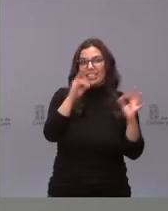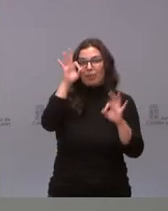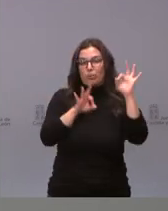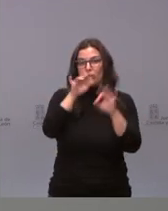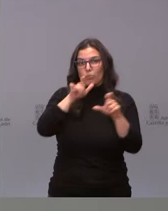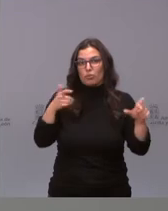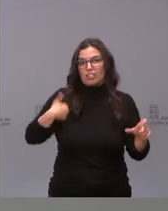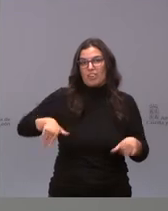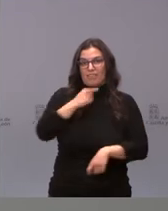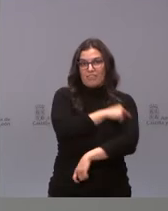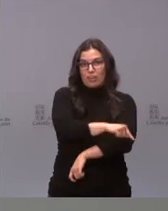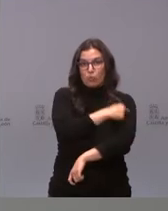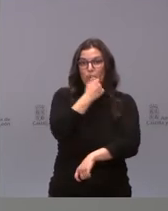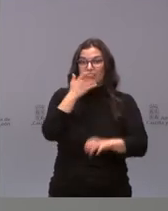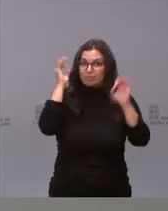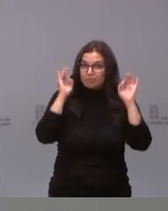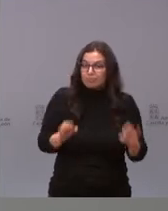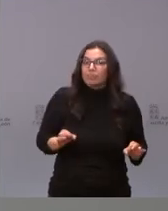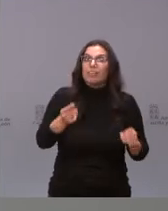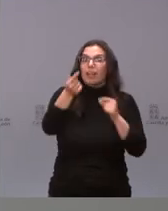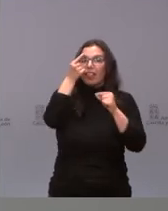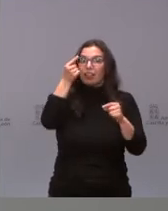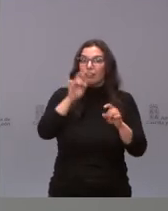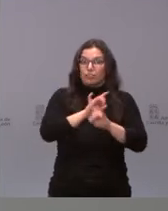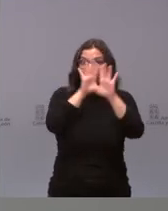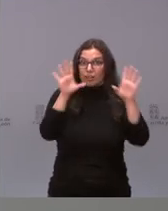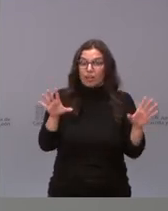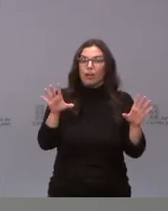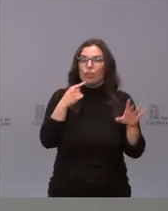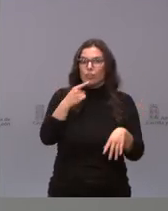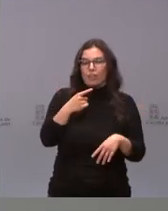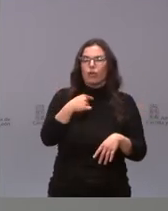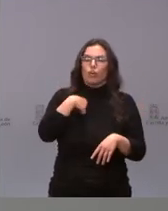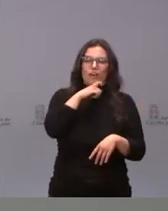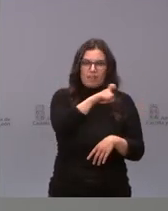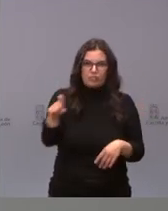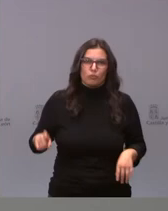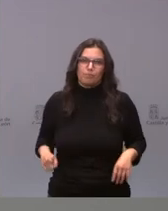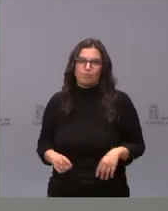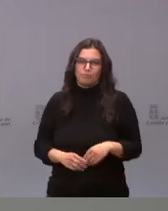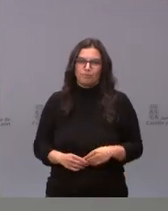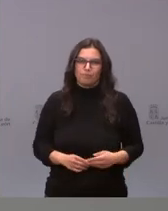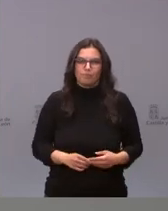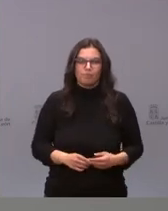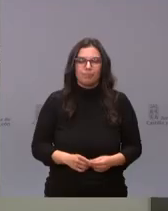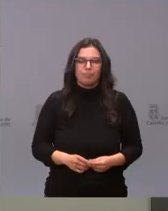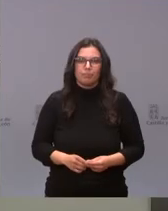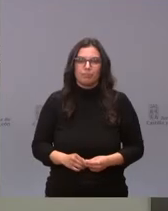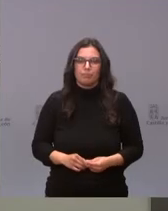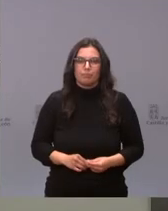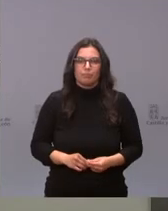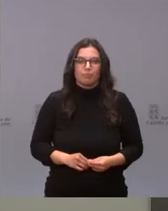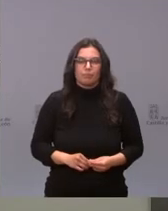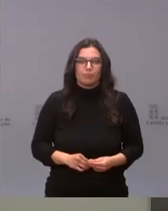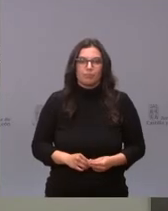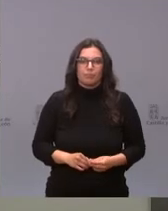vacunada. Cuando tengamos esos datos mucho más establecidos, les garantizo que se lo comunicaremos. Vamos a ver, el gobierno no tiene que